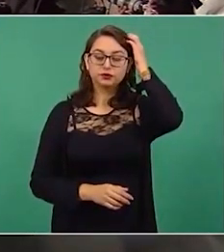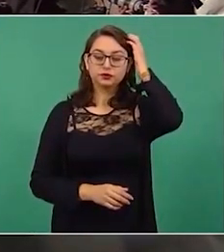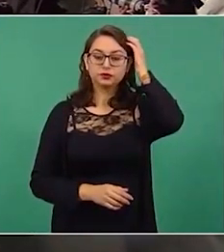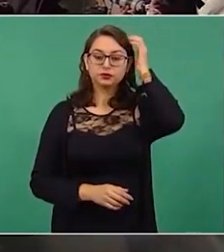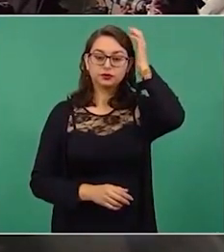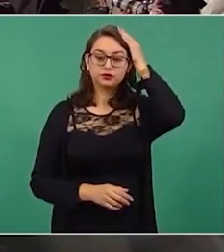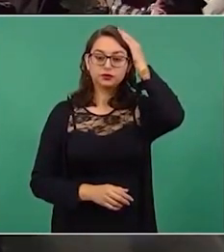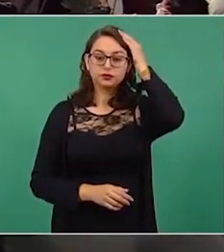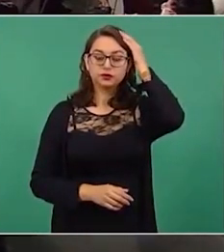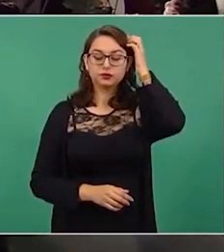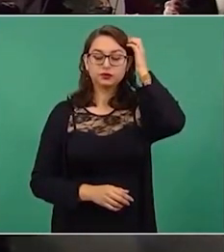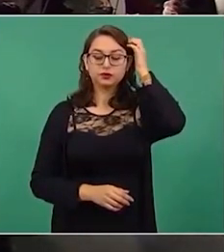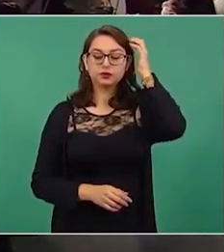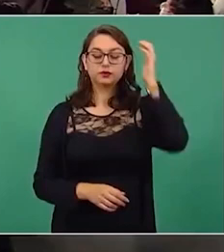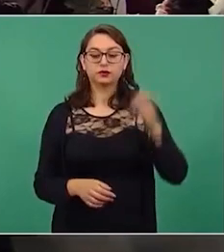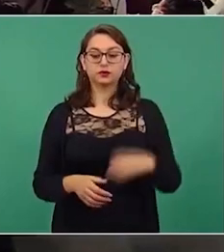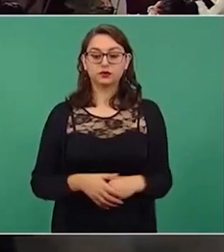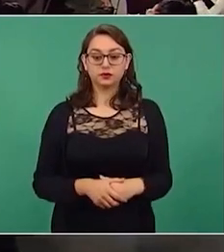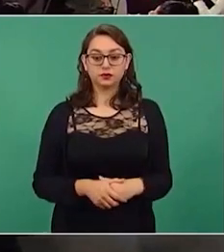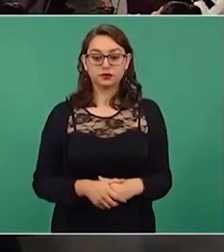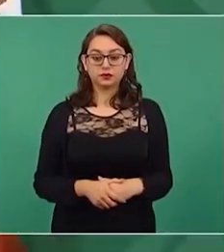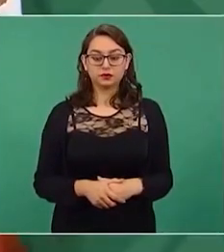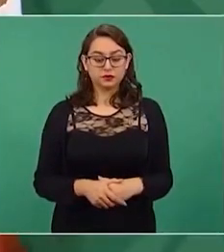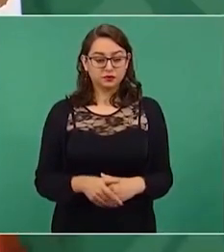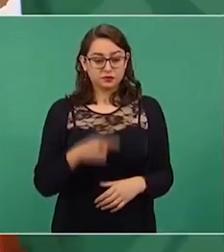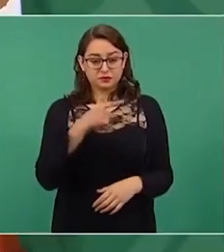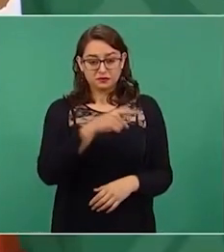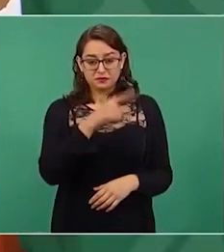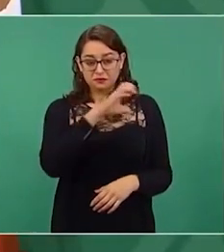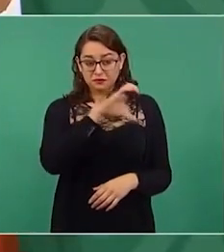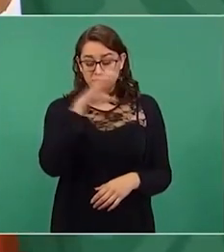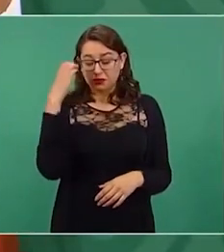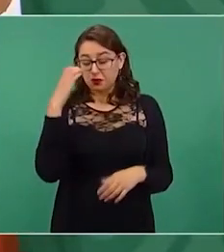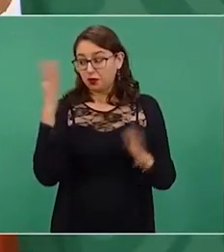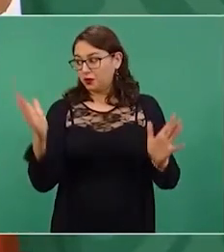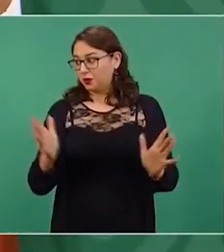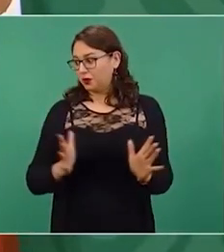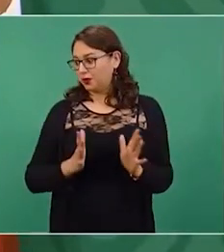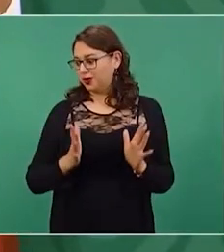Pero está la foto, es histórica.